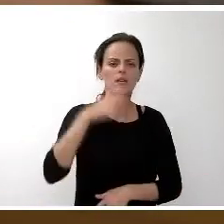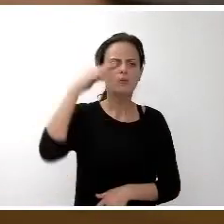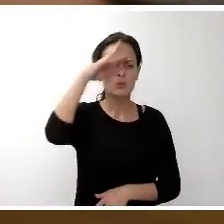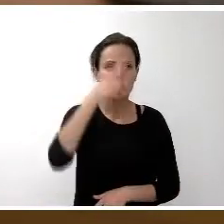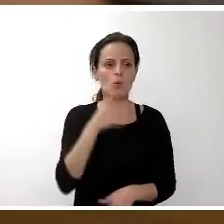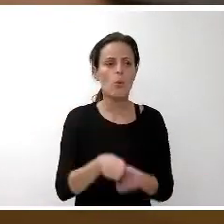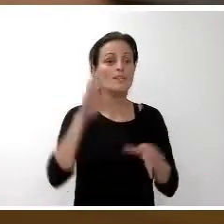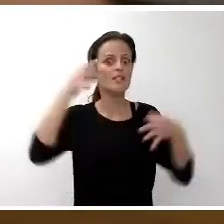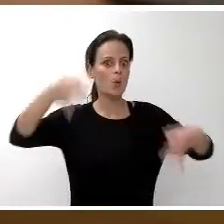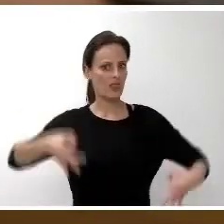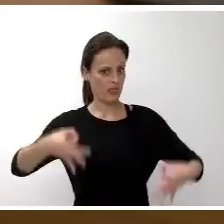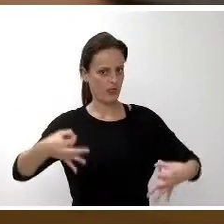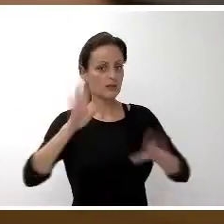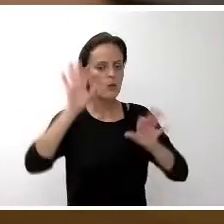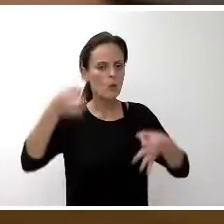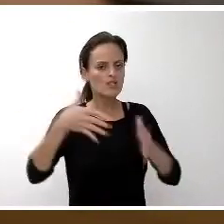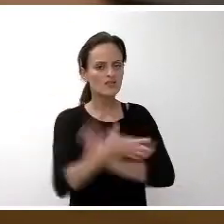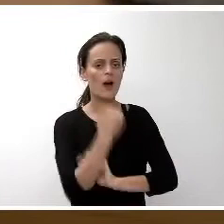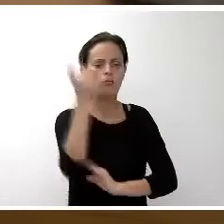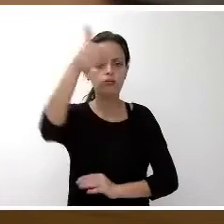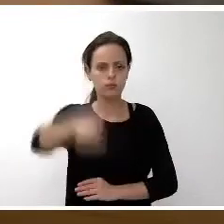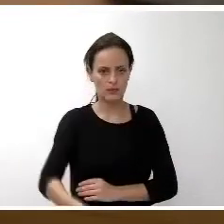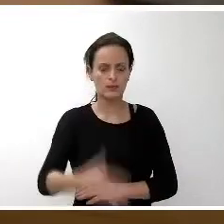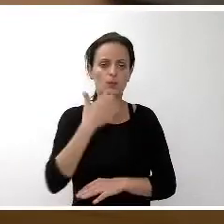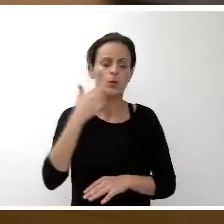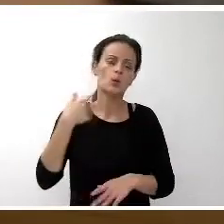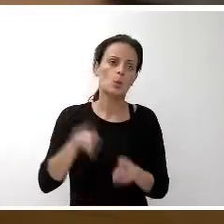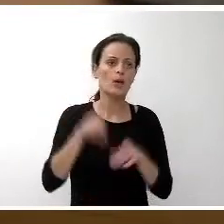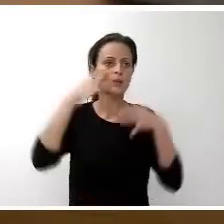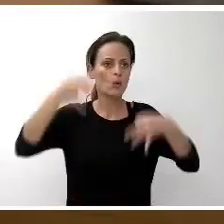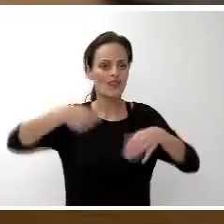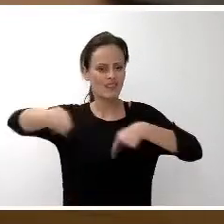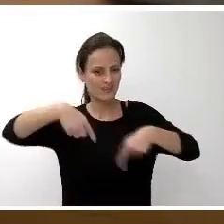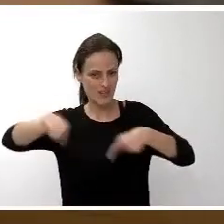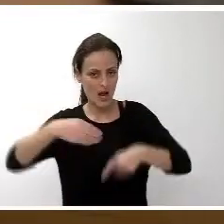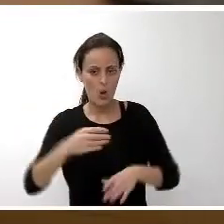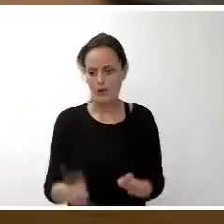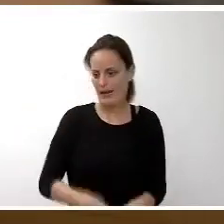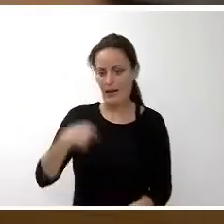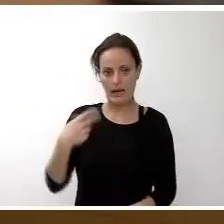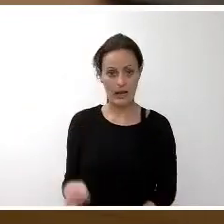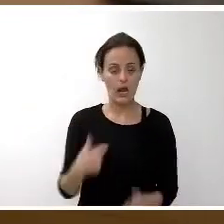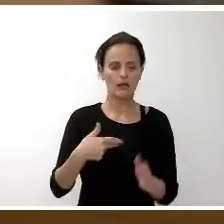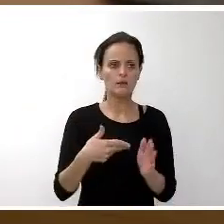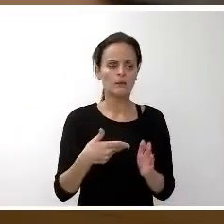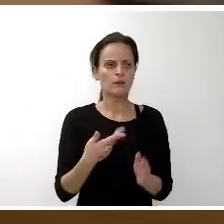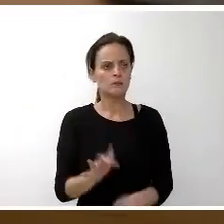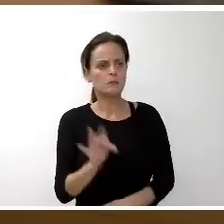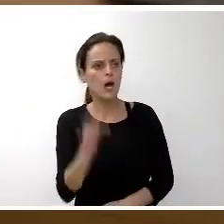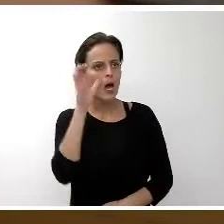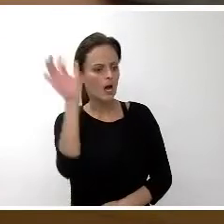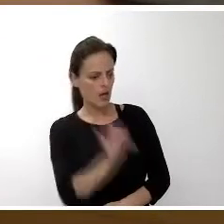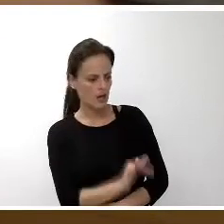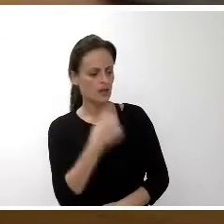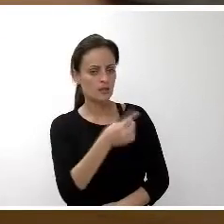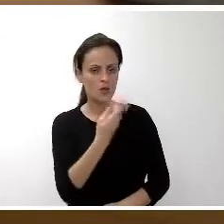La seguridad es un asunto muy importante. La seguridad vial, la seguridad general. Escuchando tus palabras, nos quedamos